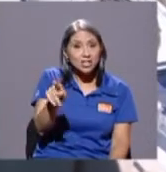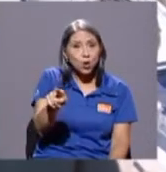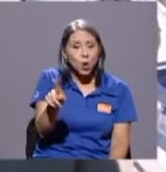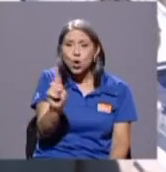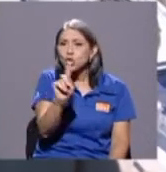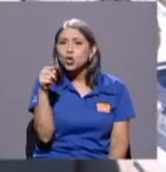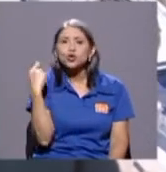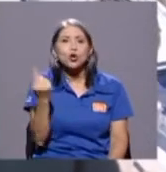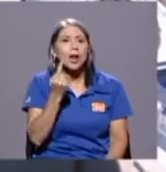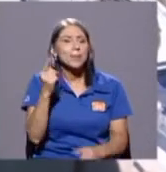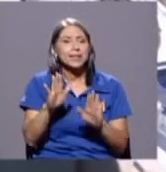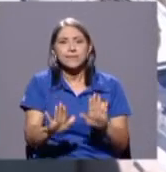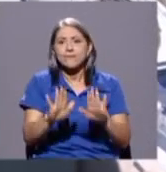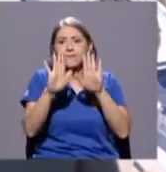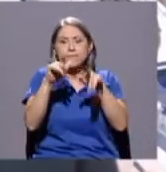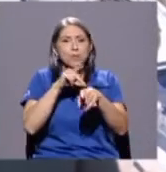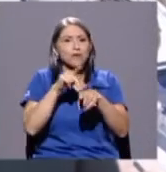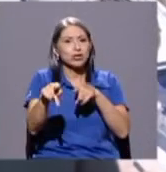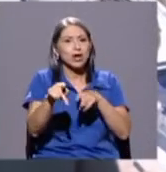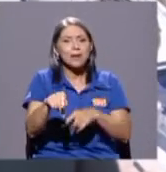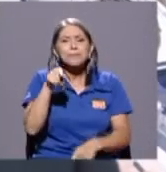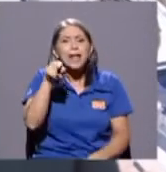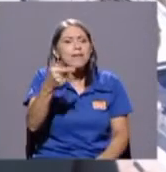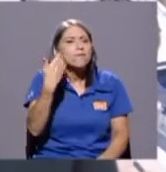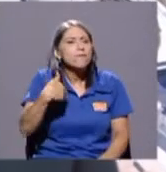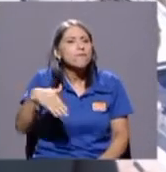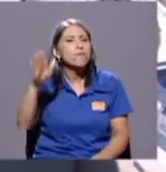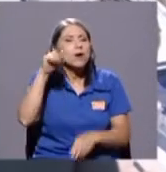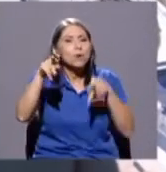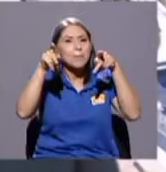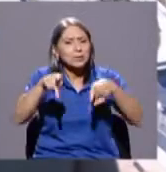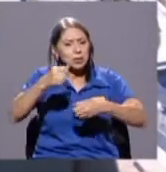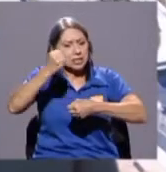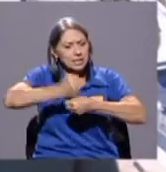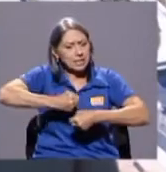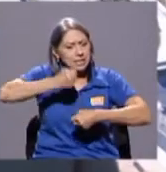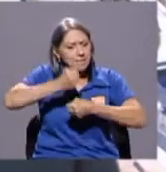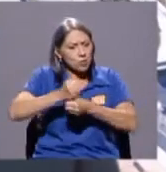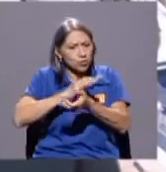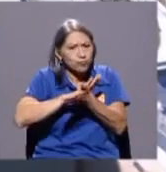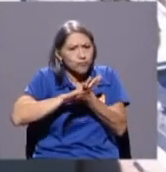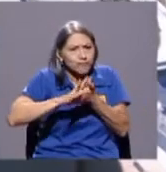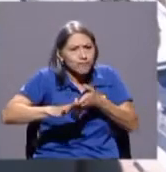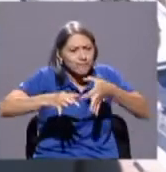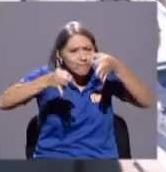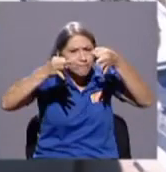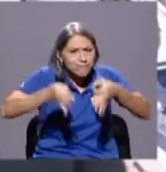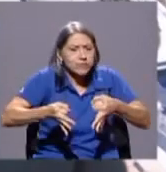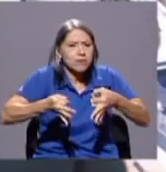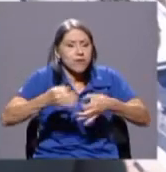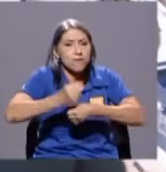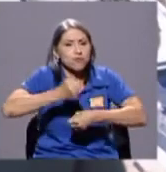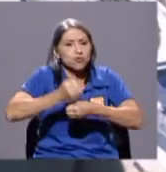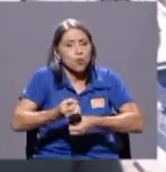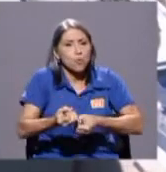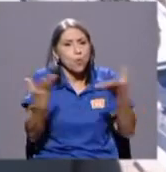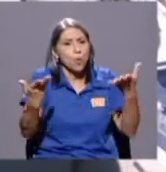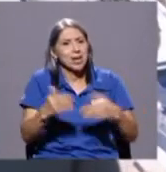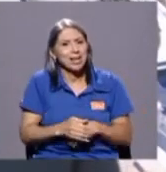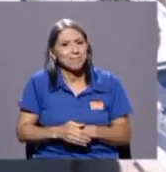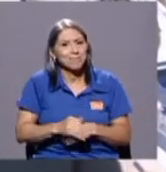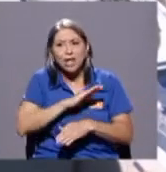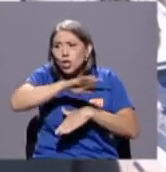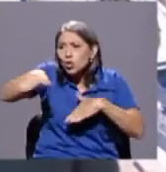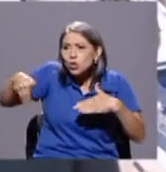fue un gran profesional, fue una persona en la función pública impecable, ¿verdad? Que todos los costarricenses